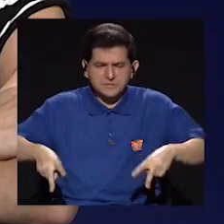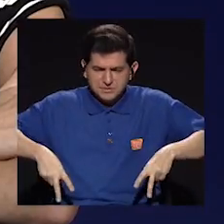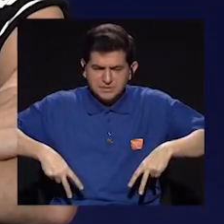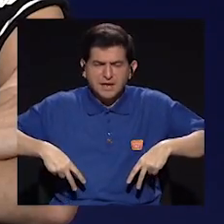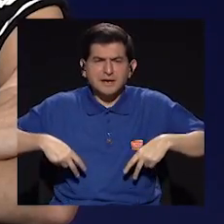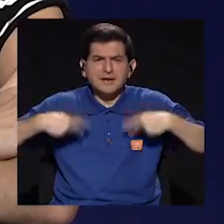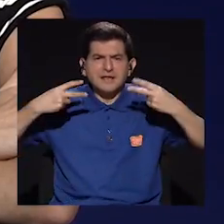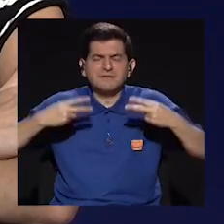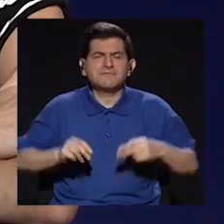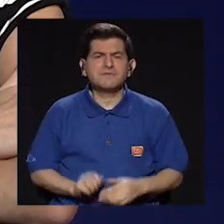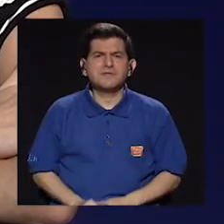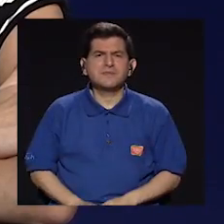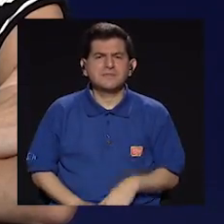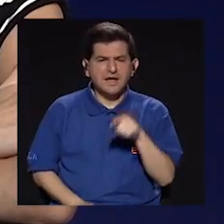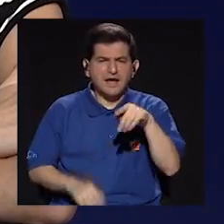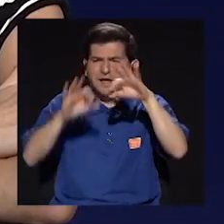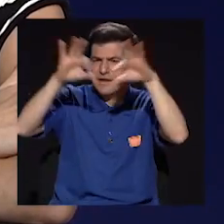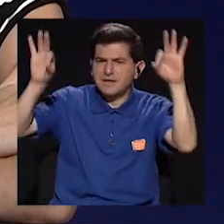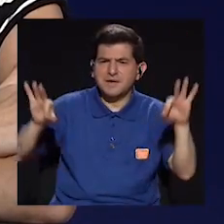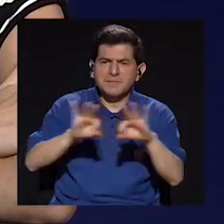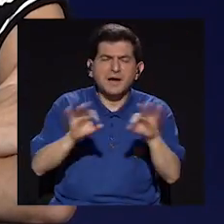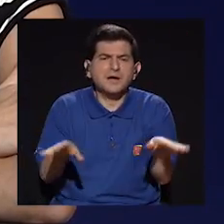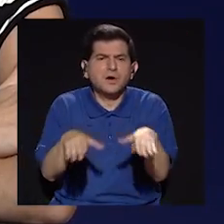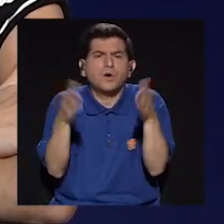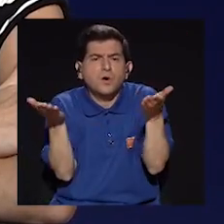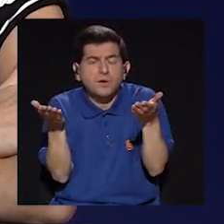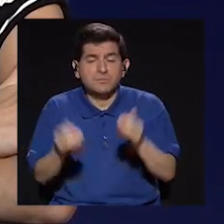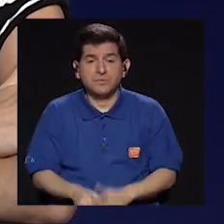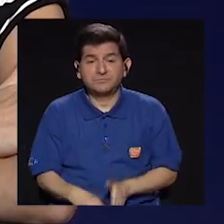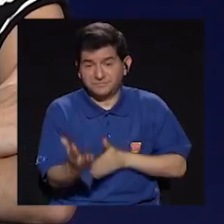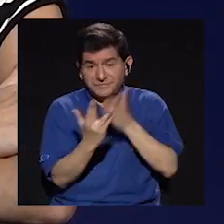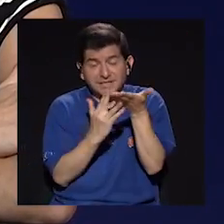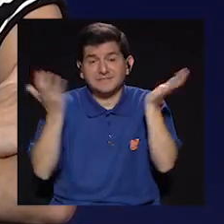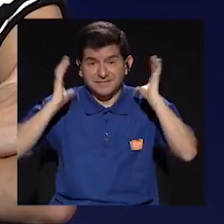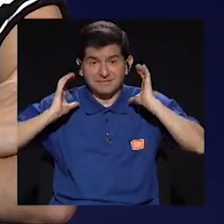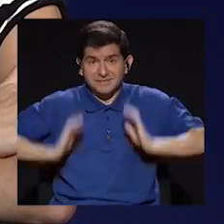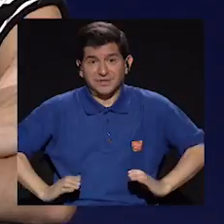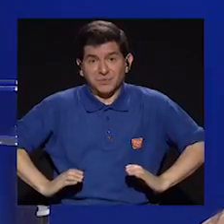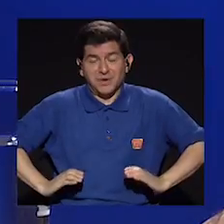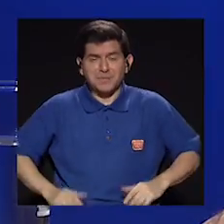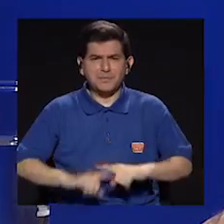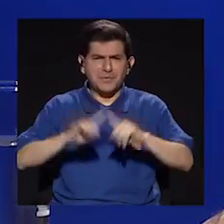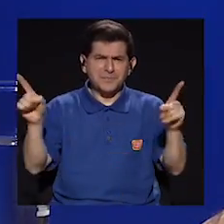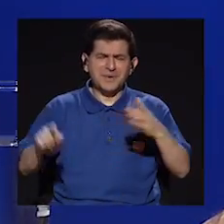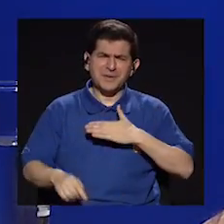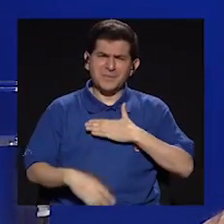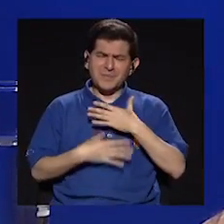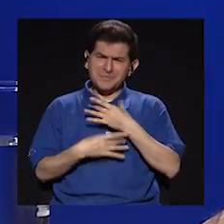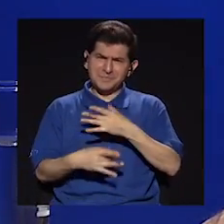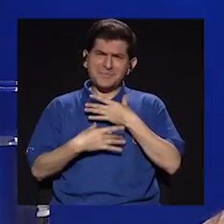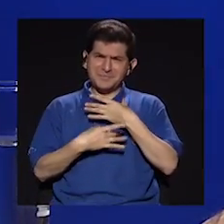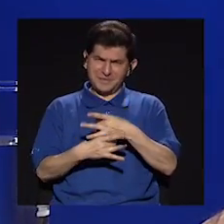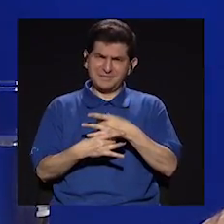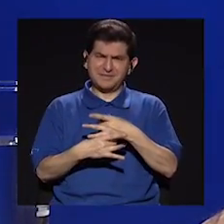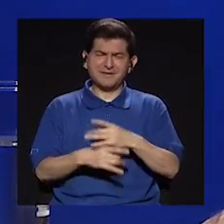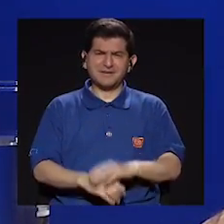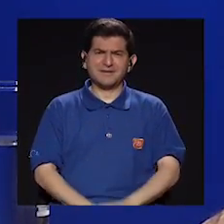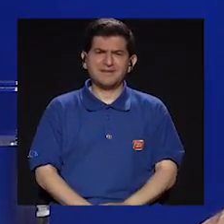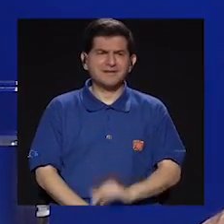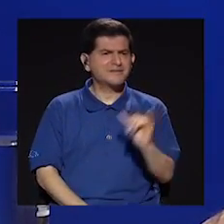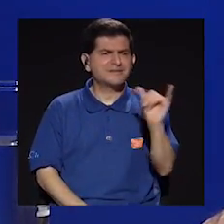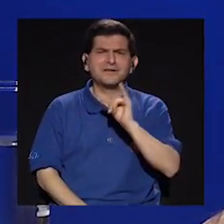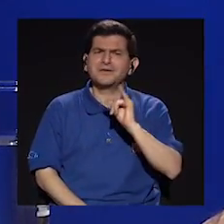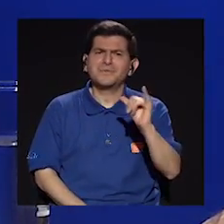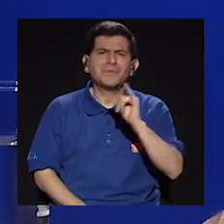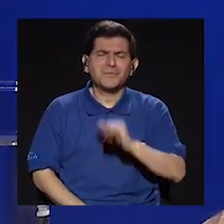Y la única manera aquí era a través del cuerpo, ¿no? Pero también, y me llamó la atención, es